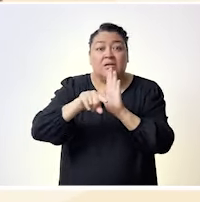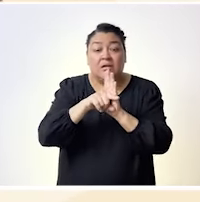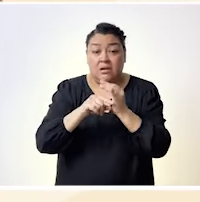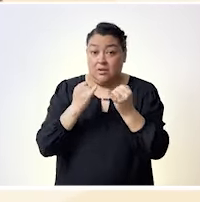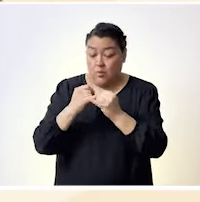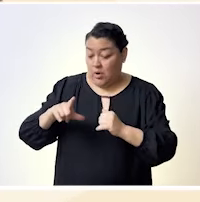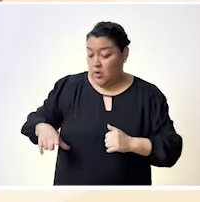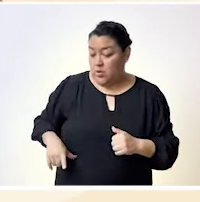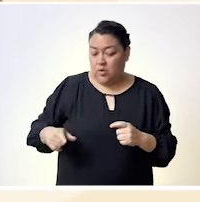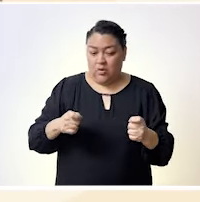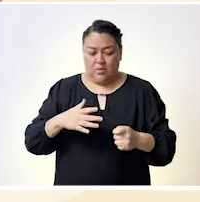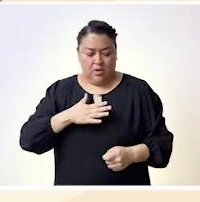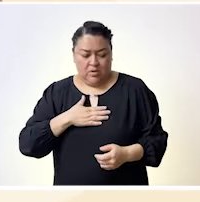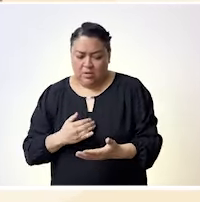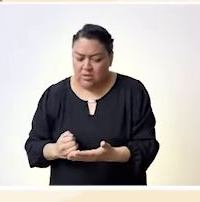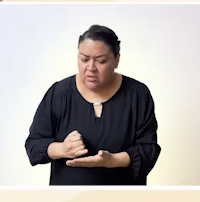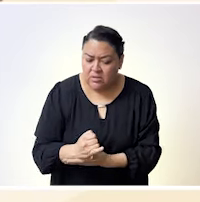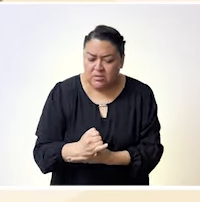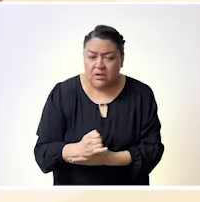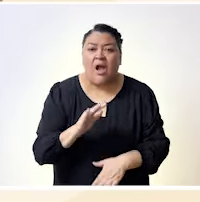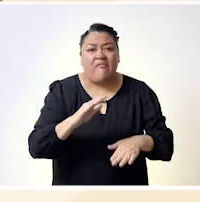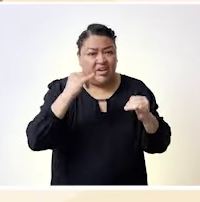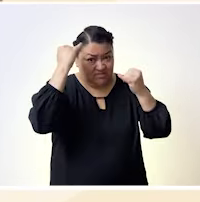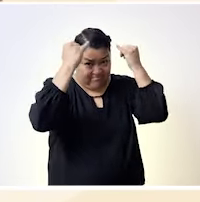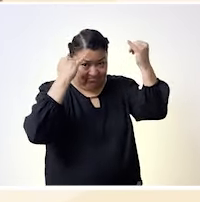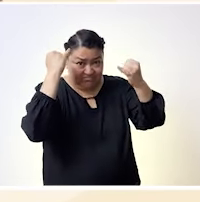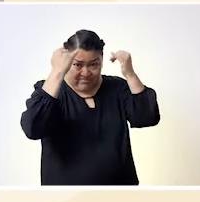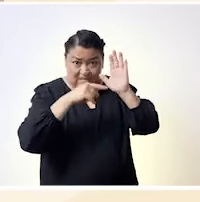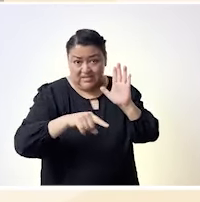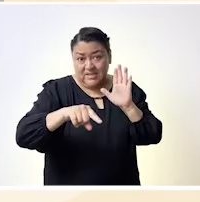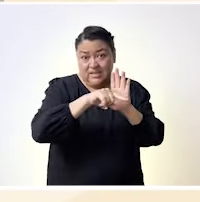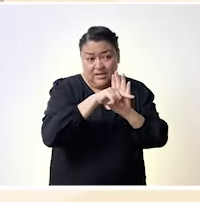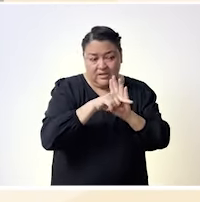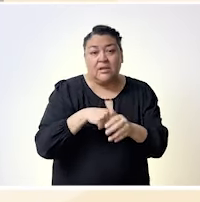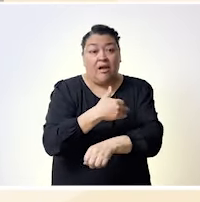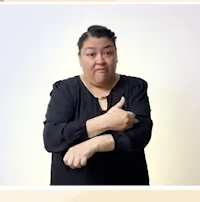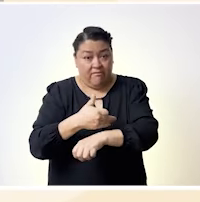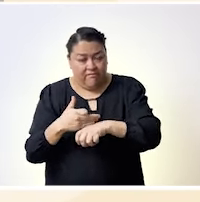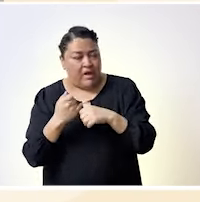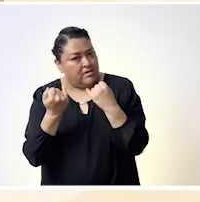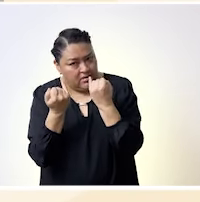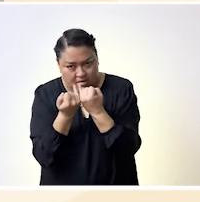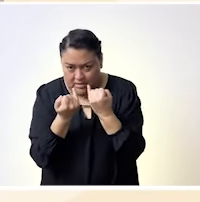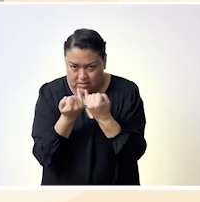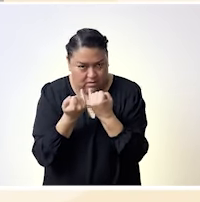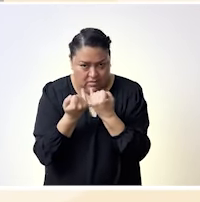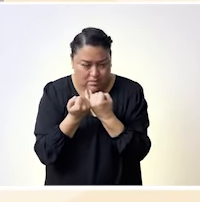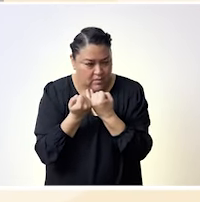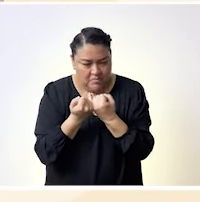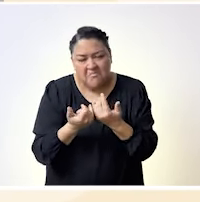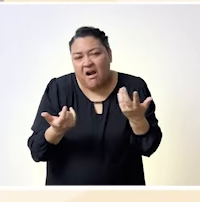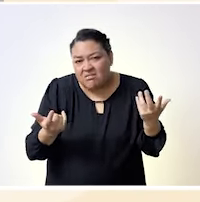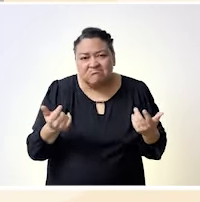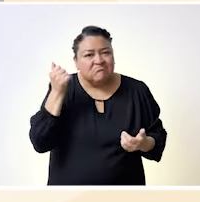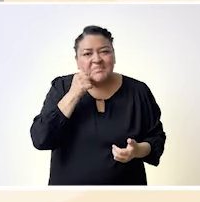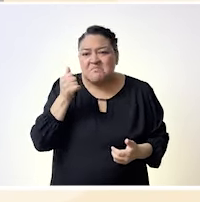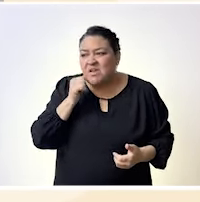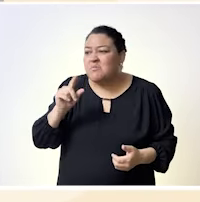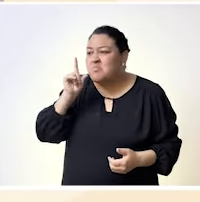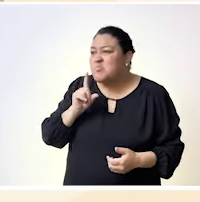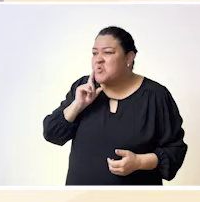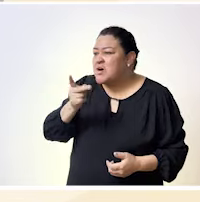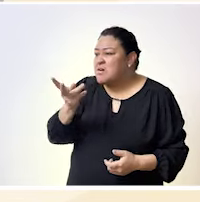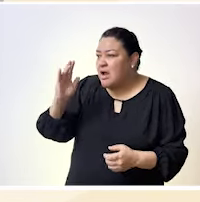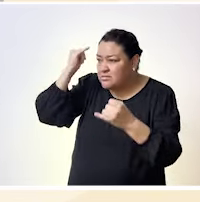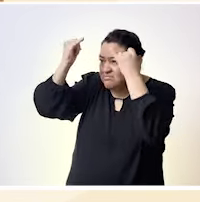decisiones propias, pero también en cuestiones familiares y, en fin, en cualquier otro espacio y